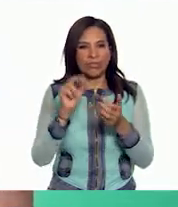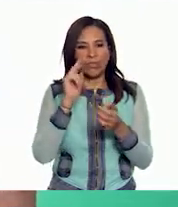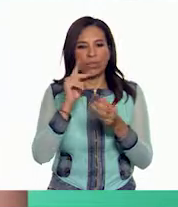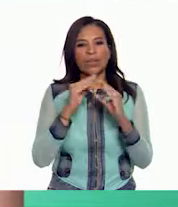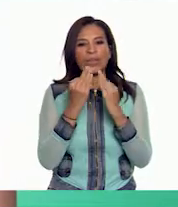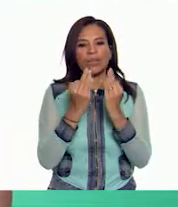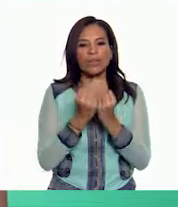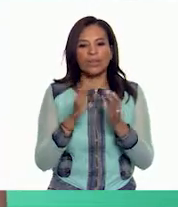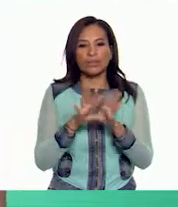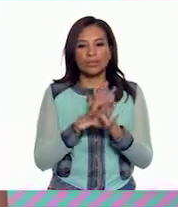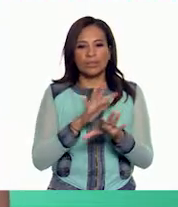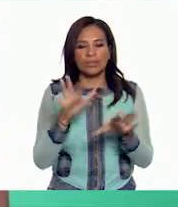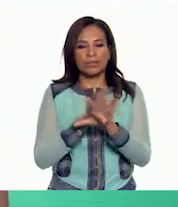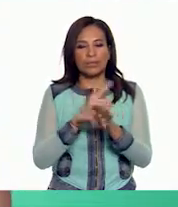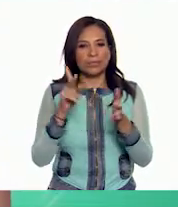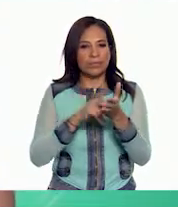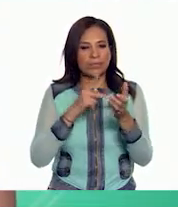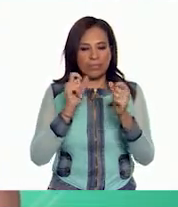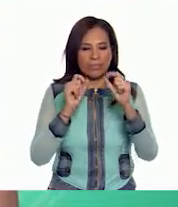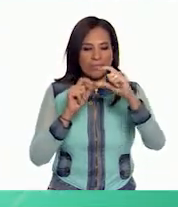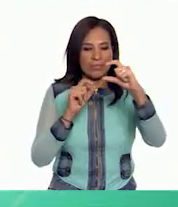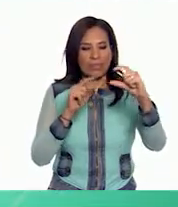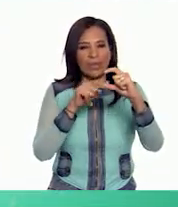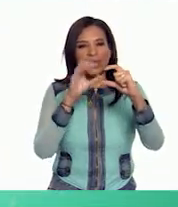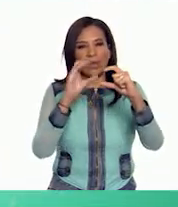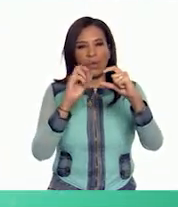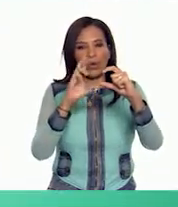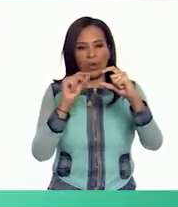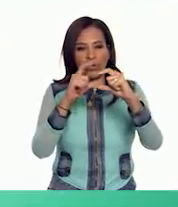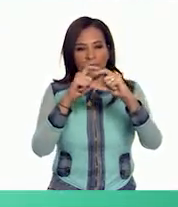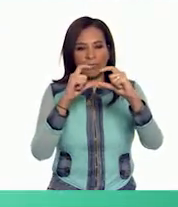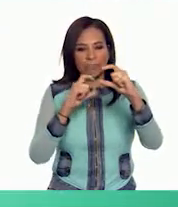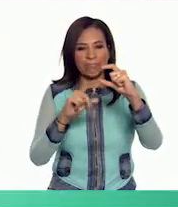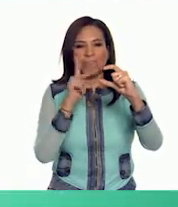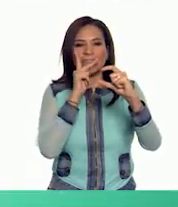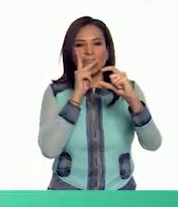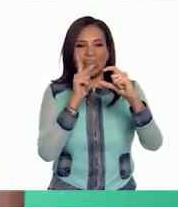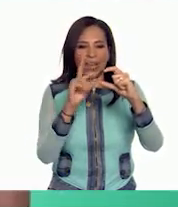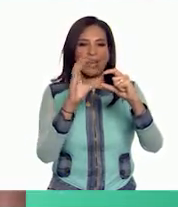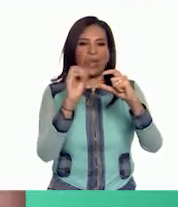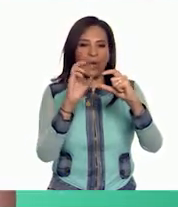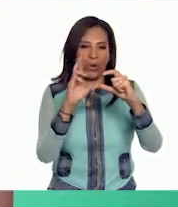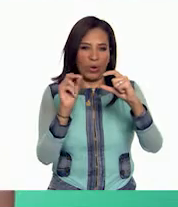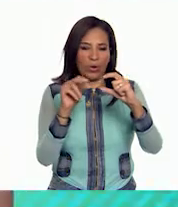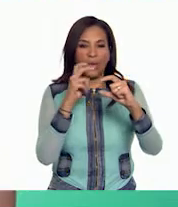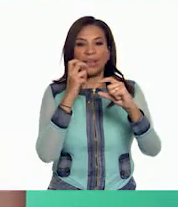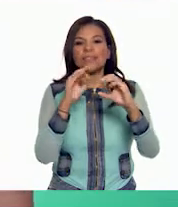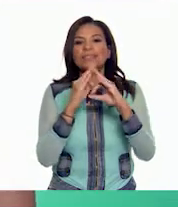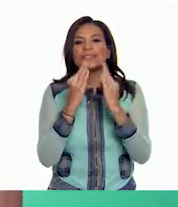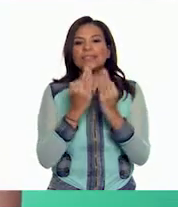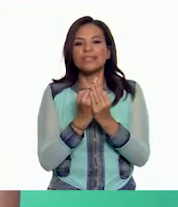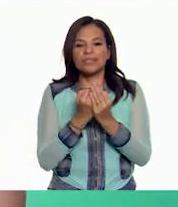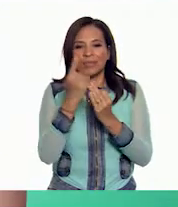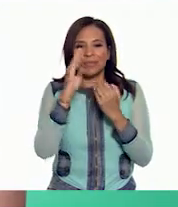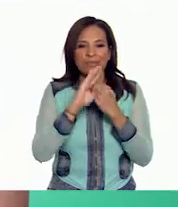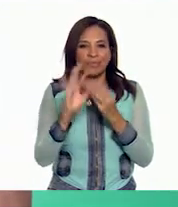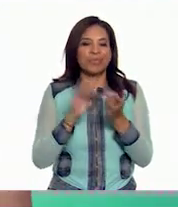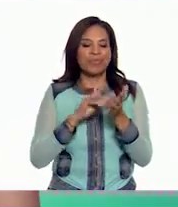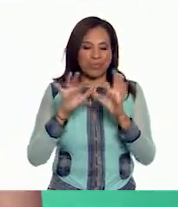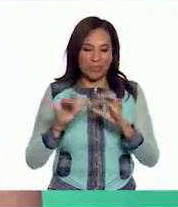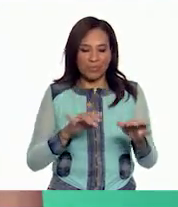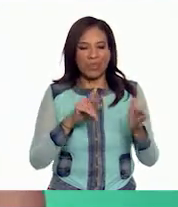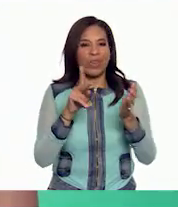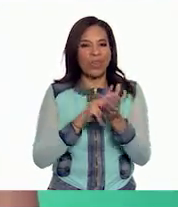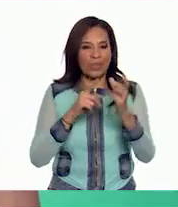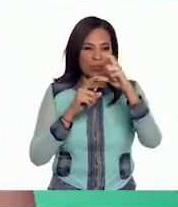forma es sustituir cada vez que aparece el coro justo por la palabra coro De esta manera, evitamos escribir